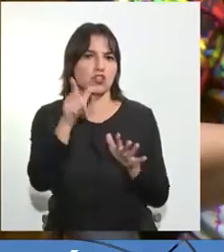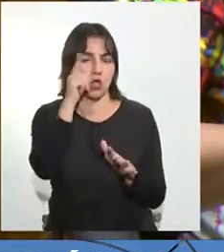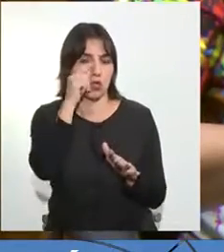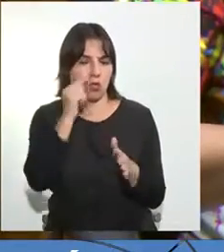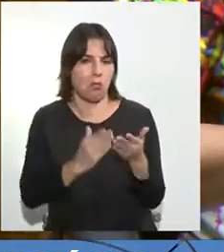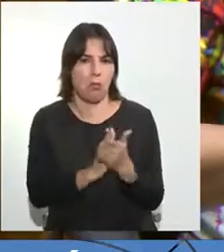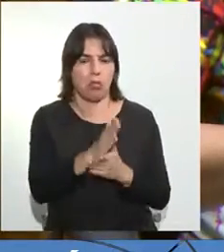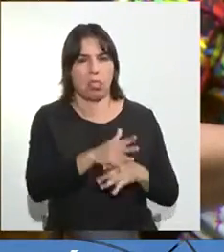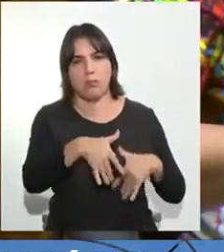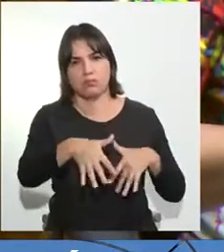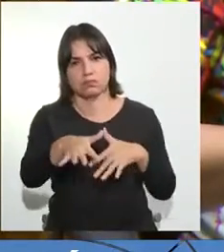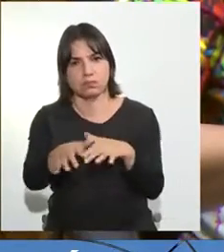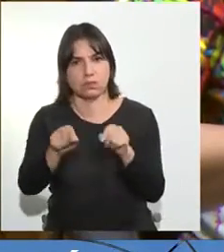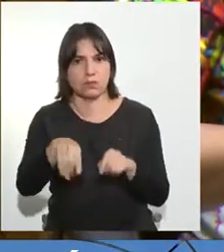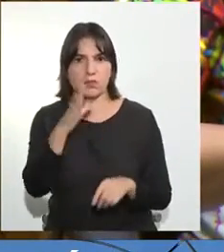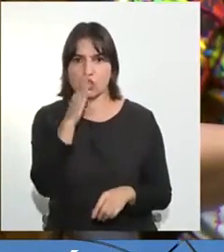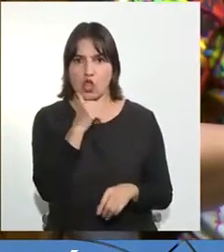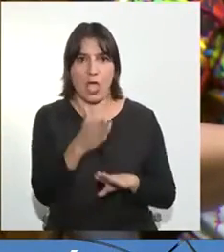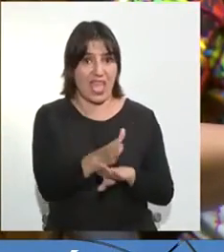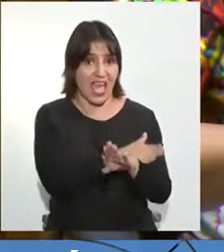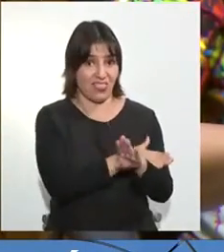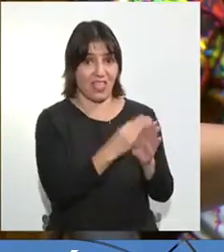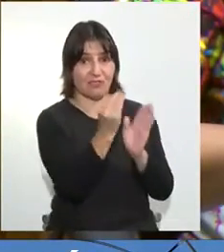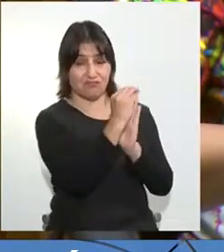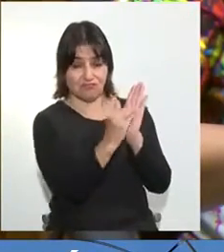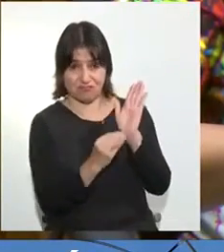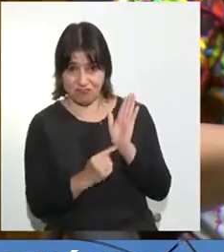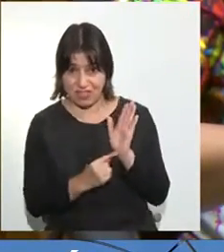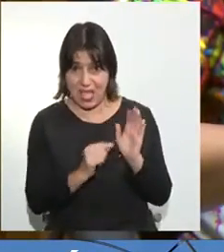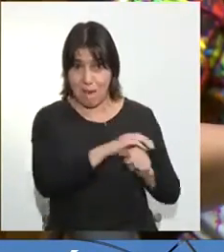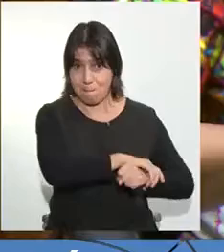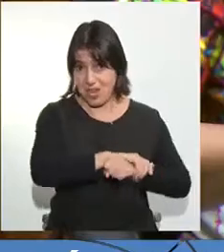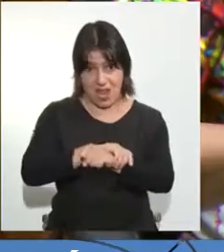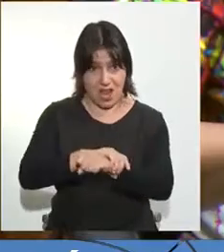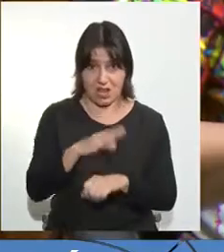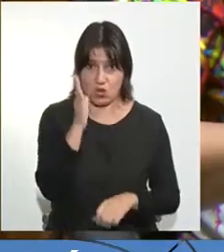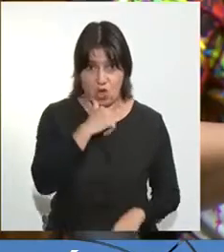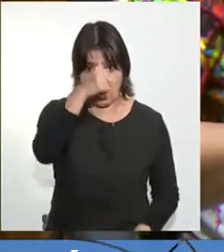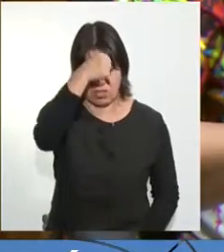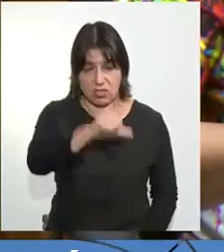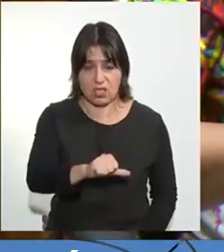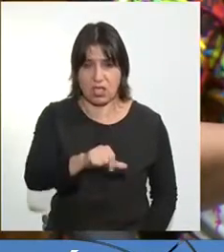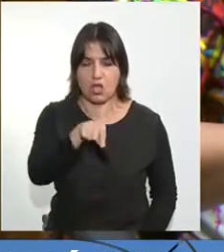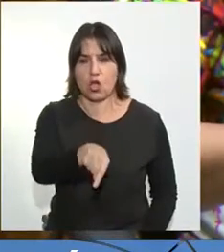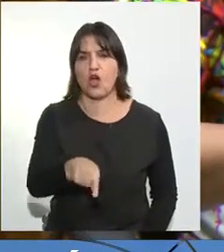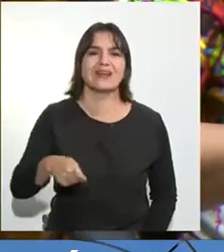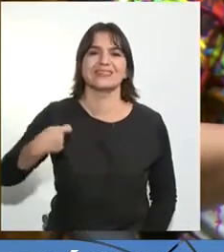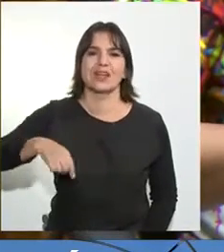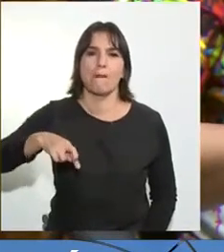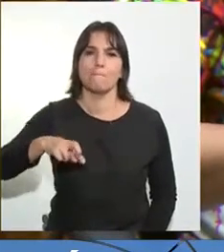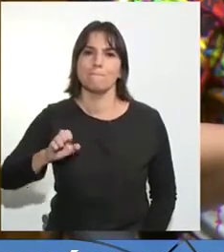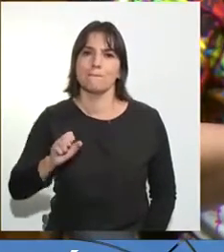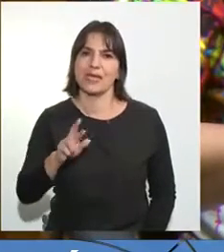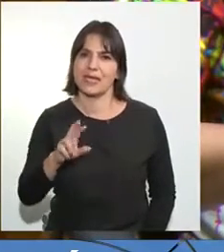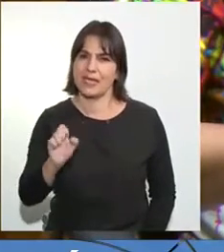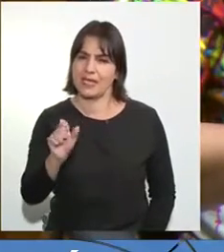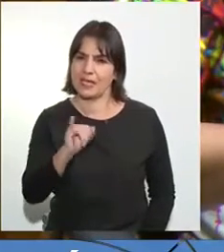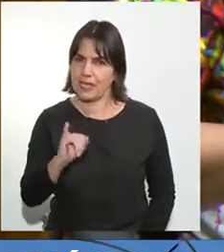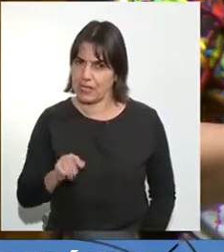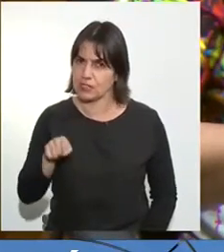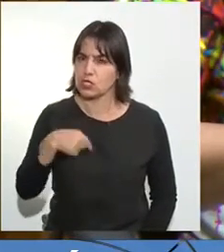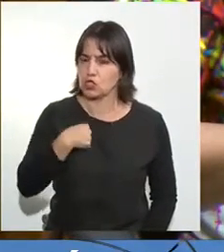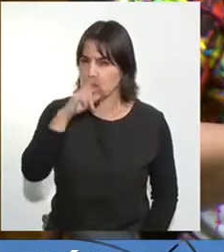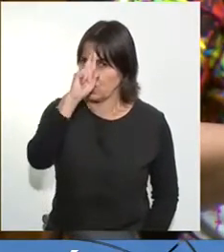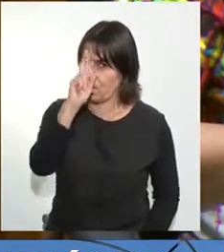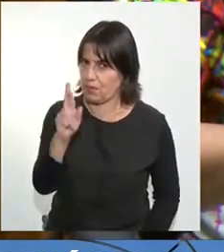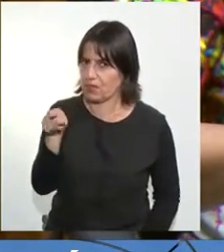tienen antecedentes penales. Y si el senador Moreira o el senador Pérez, por los cuales tengo el mayor de los respetos,